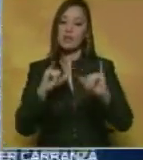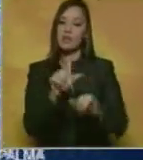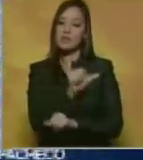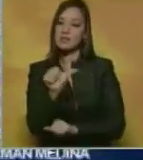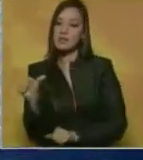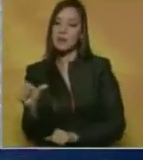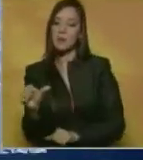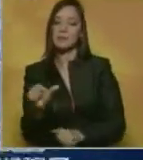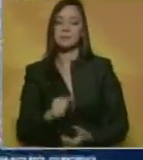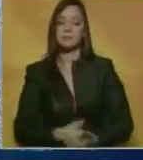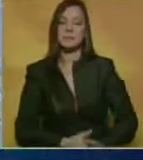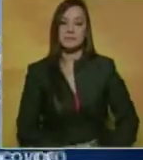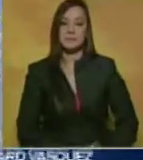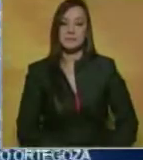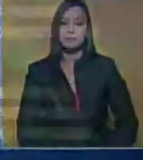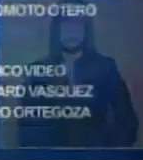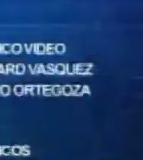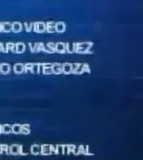feliz fin de semana